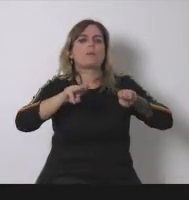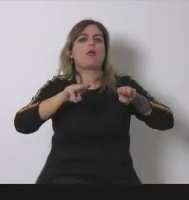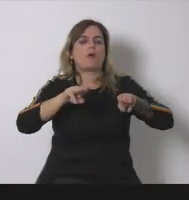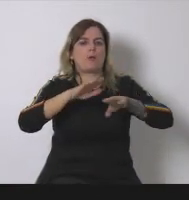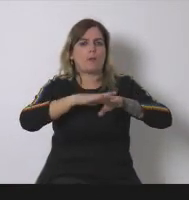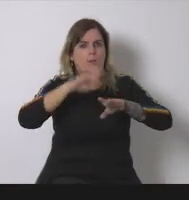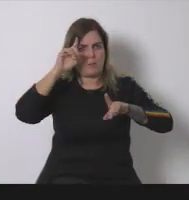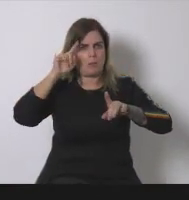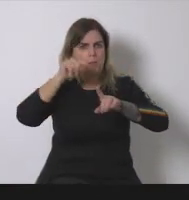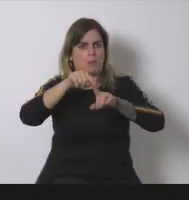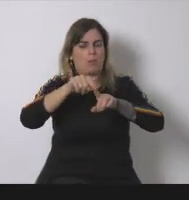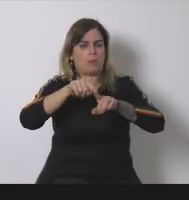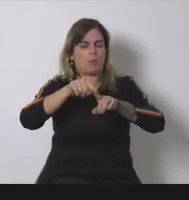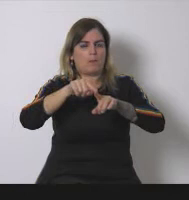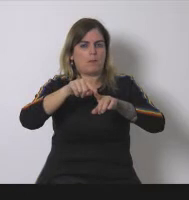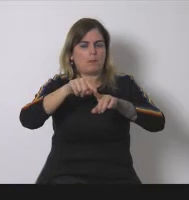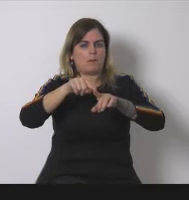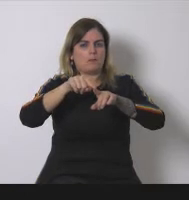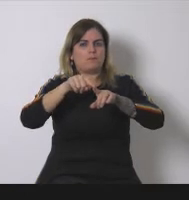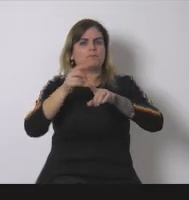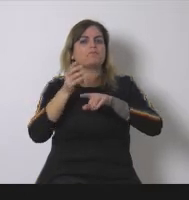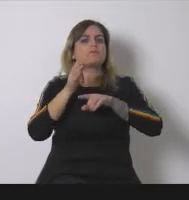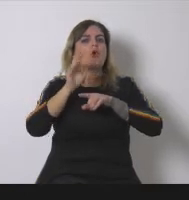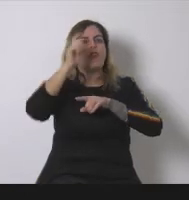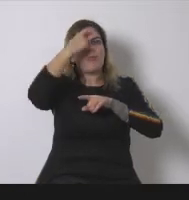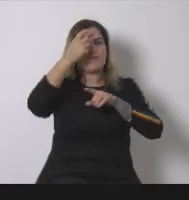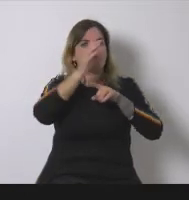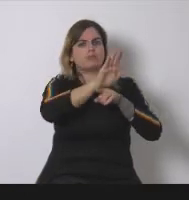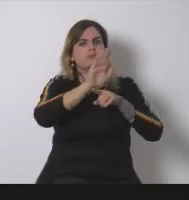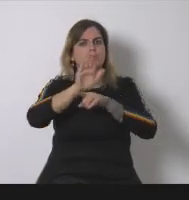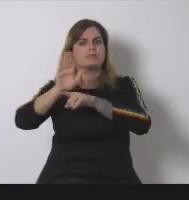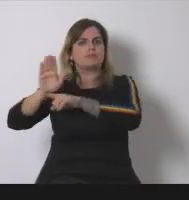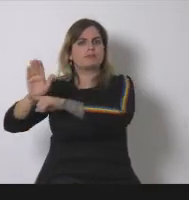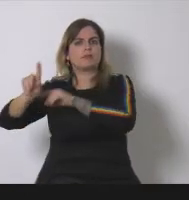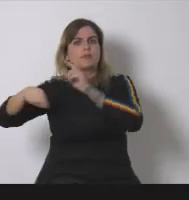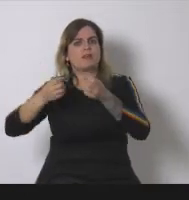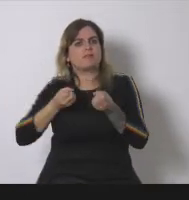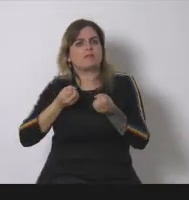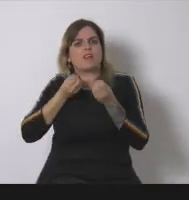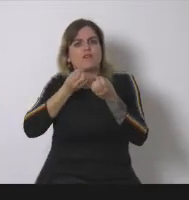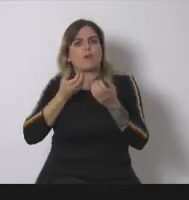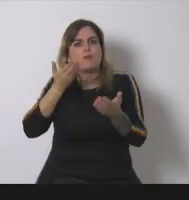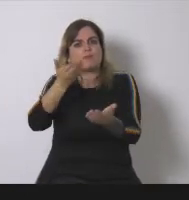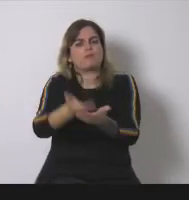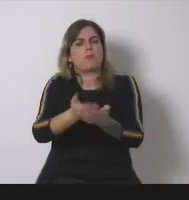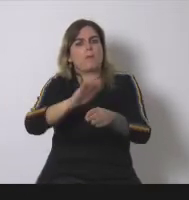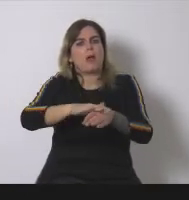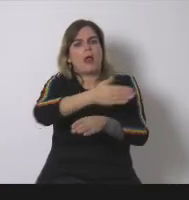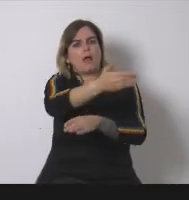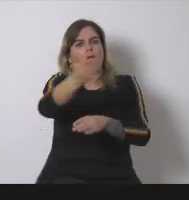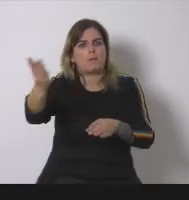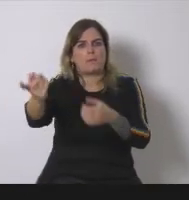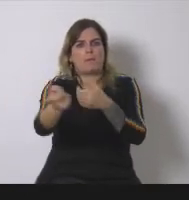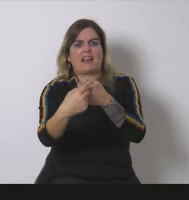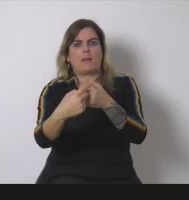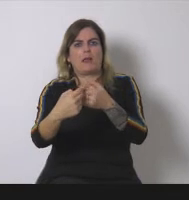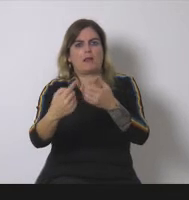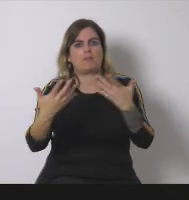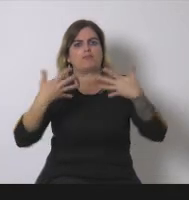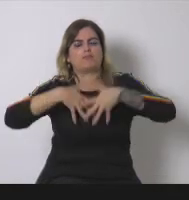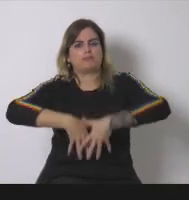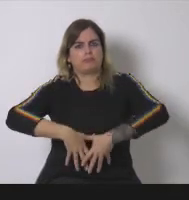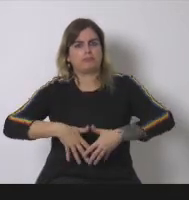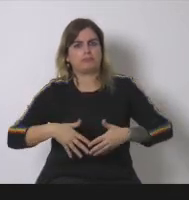conceptos y aportar información que pueda ser útil a los participantes más allá de dar una